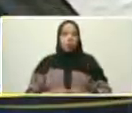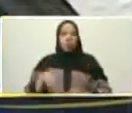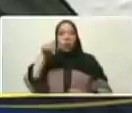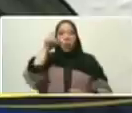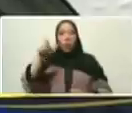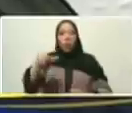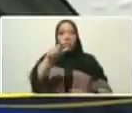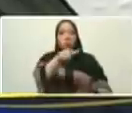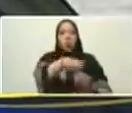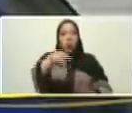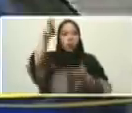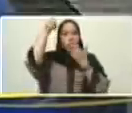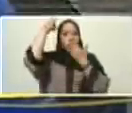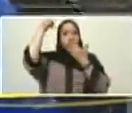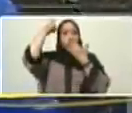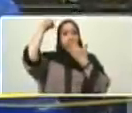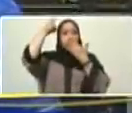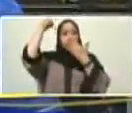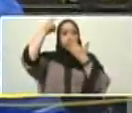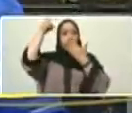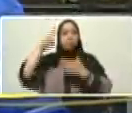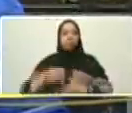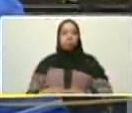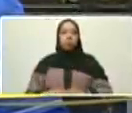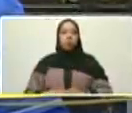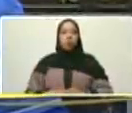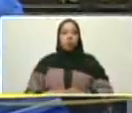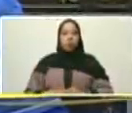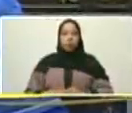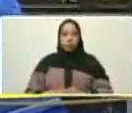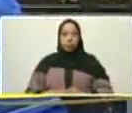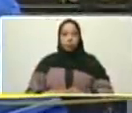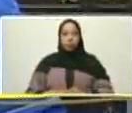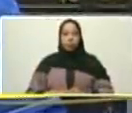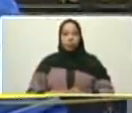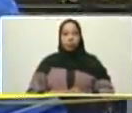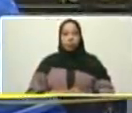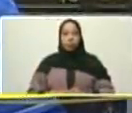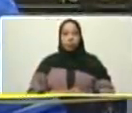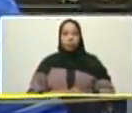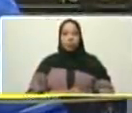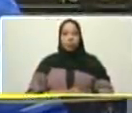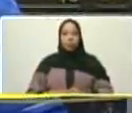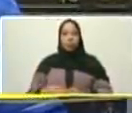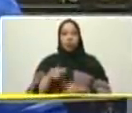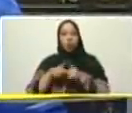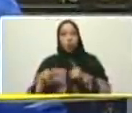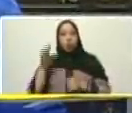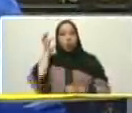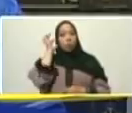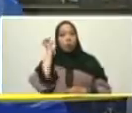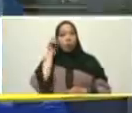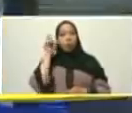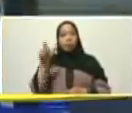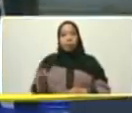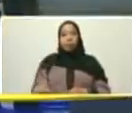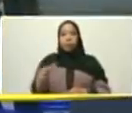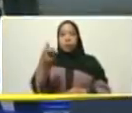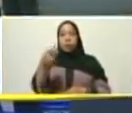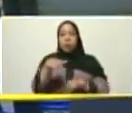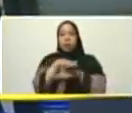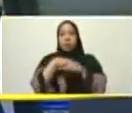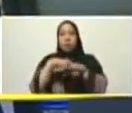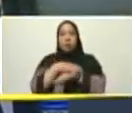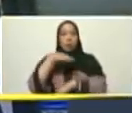pueblos indígenas aborígenes la ministra Diva Guzmán ministra del poder popular para la mujer